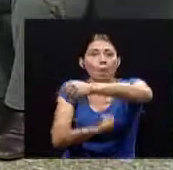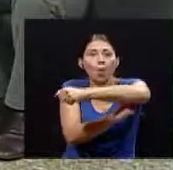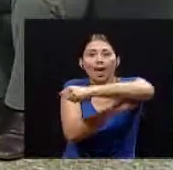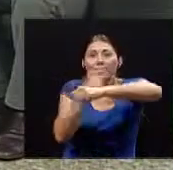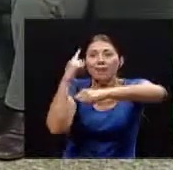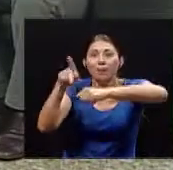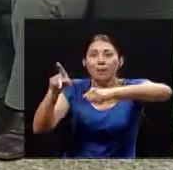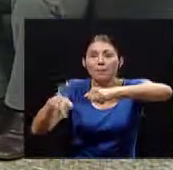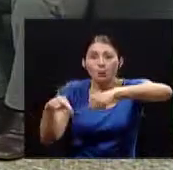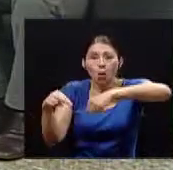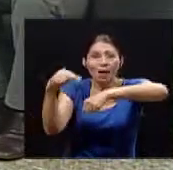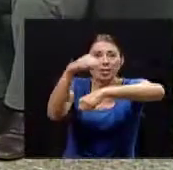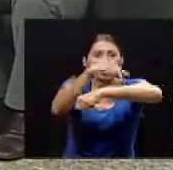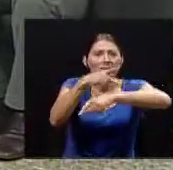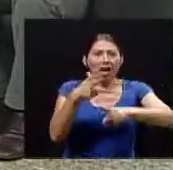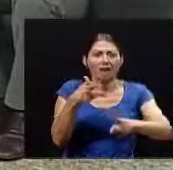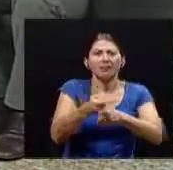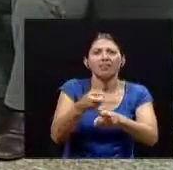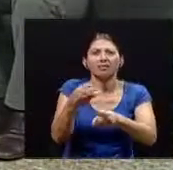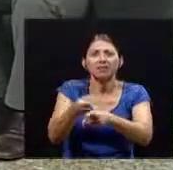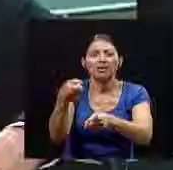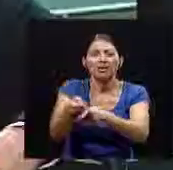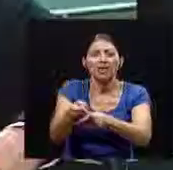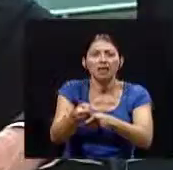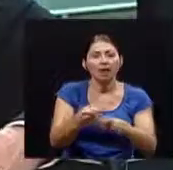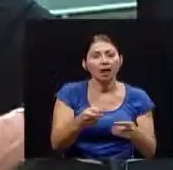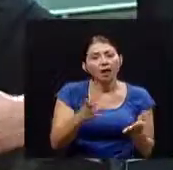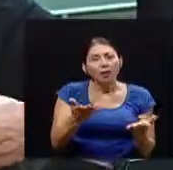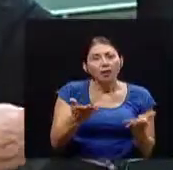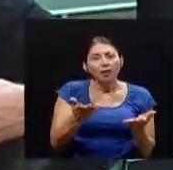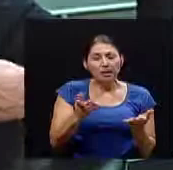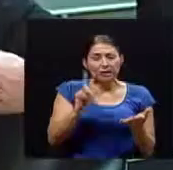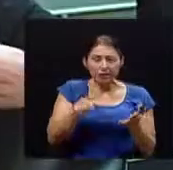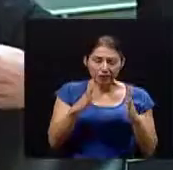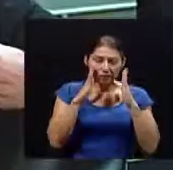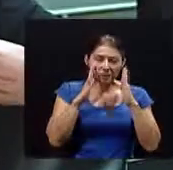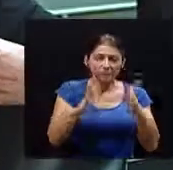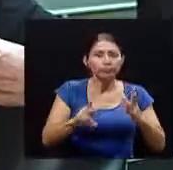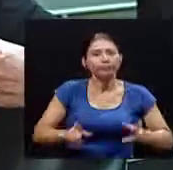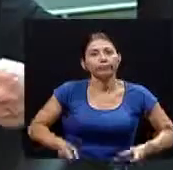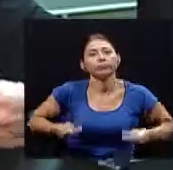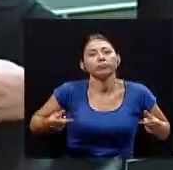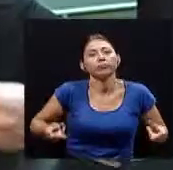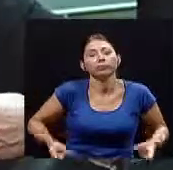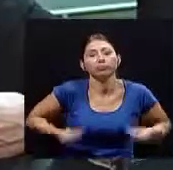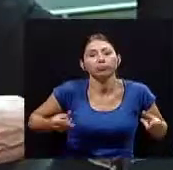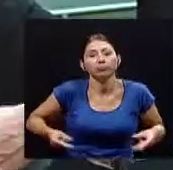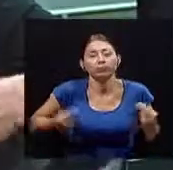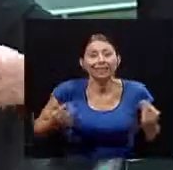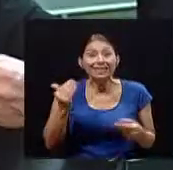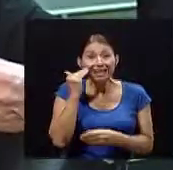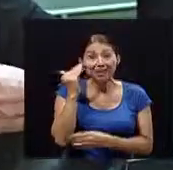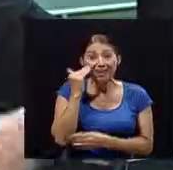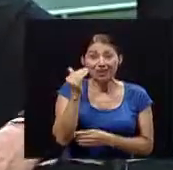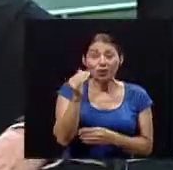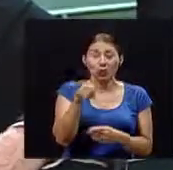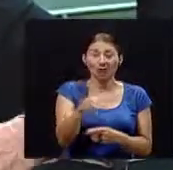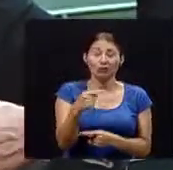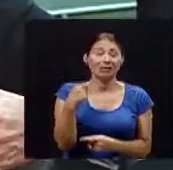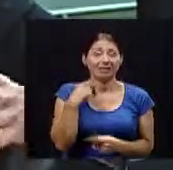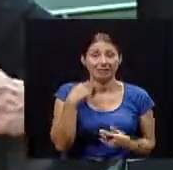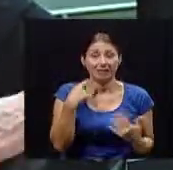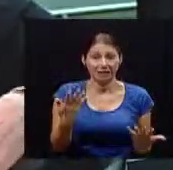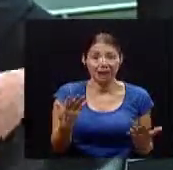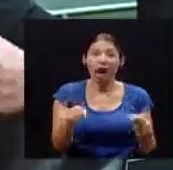de atender a cada una de esas personas que sabiendo que los casos traumáticos son altamente costosos?